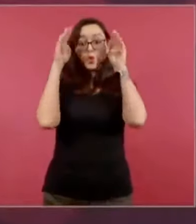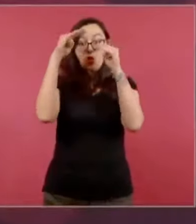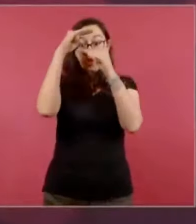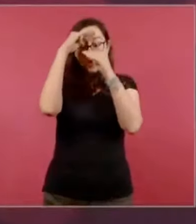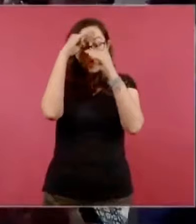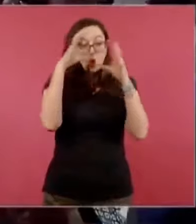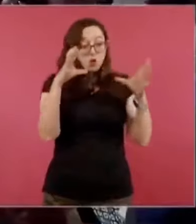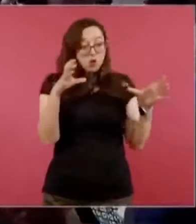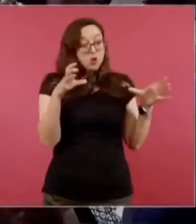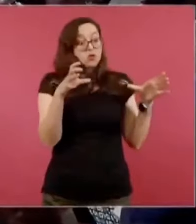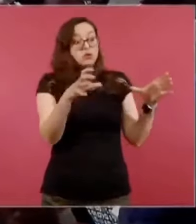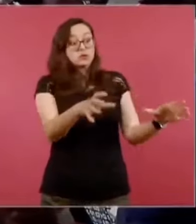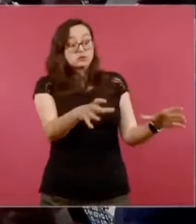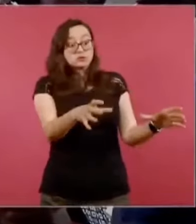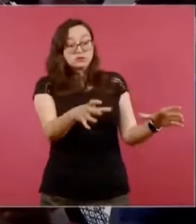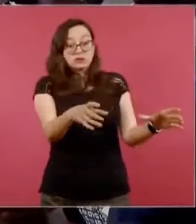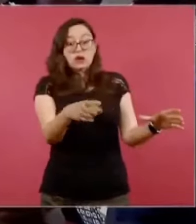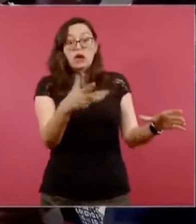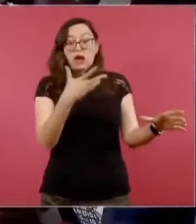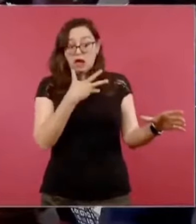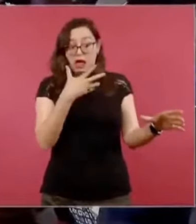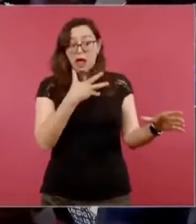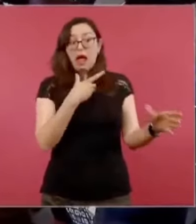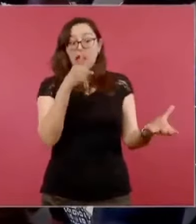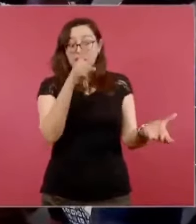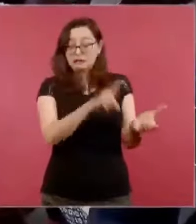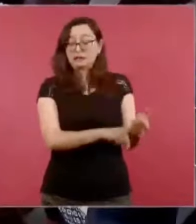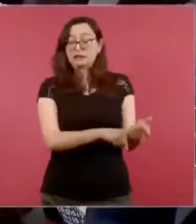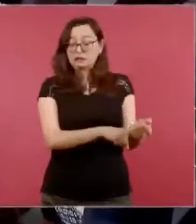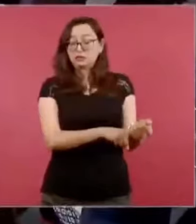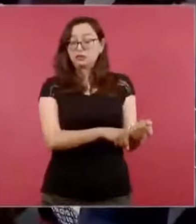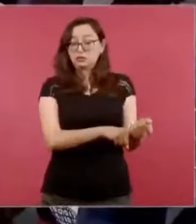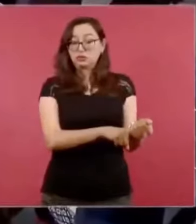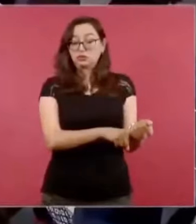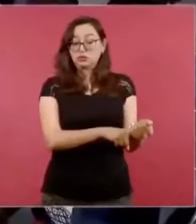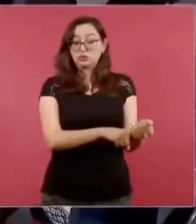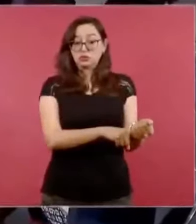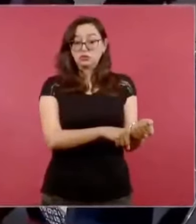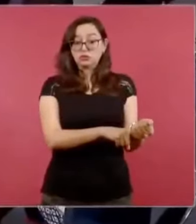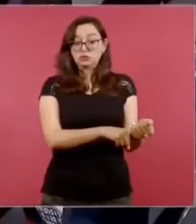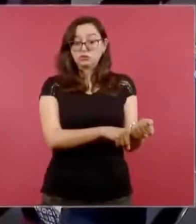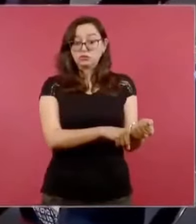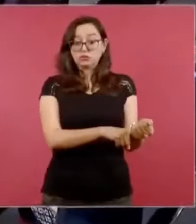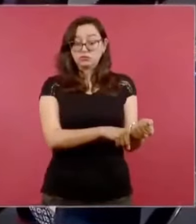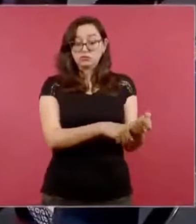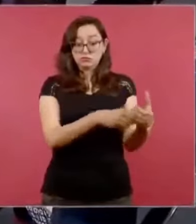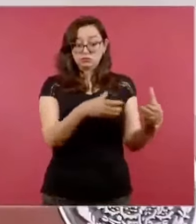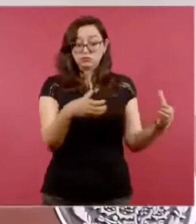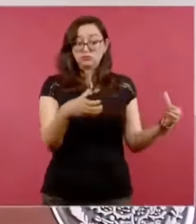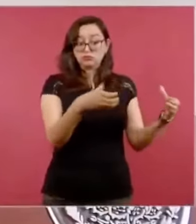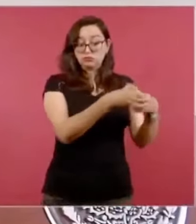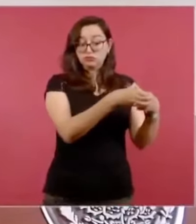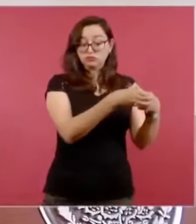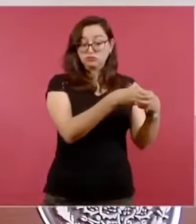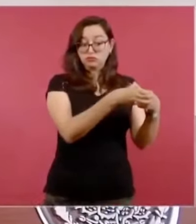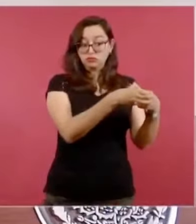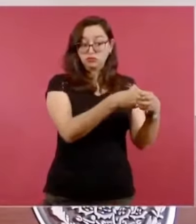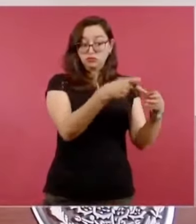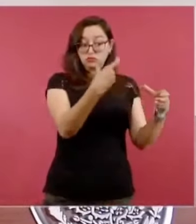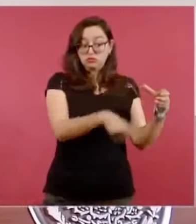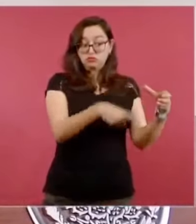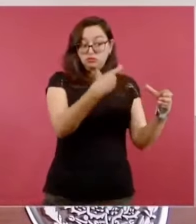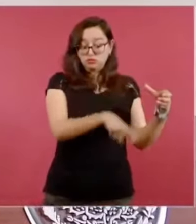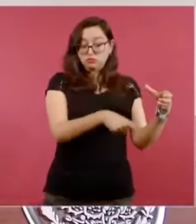secuestrado al Poder